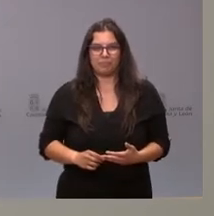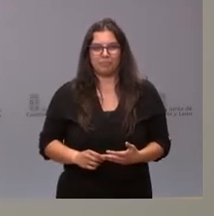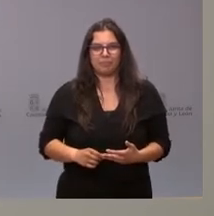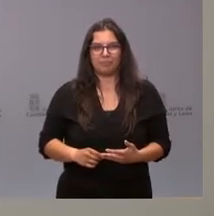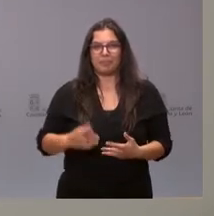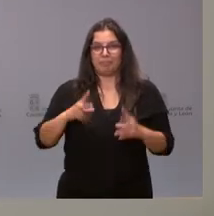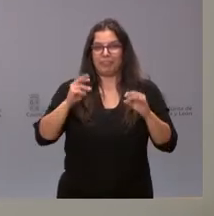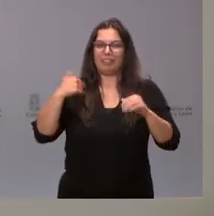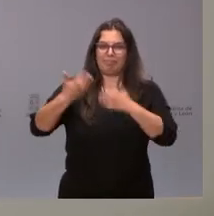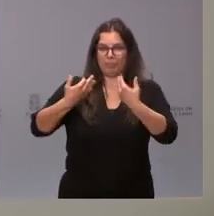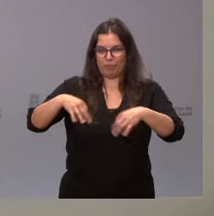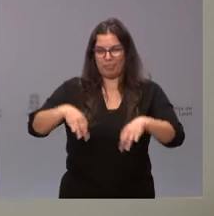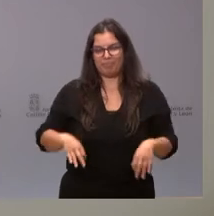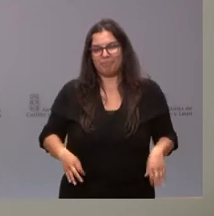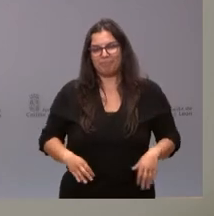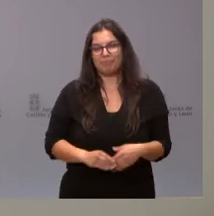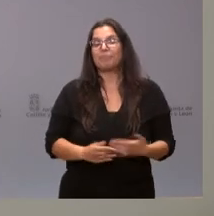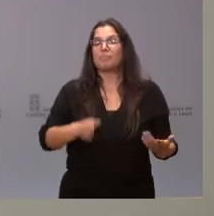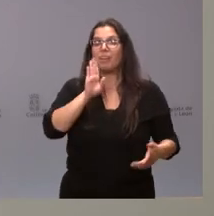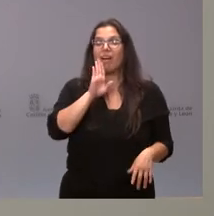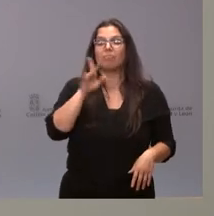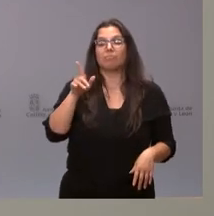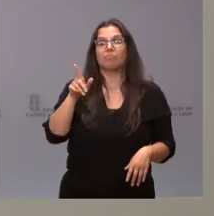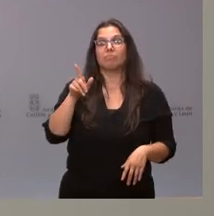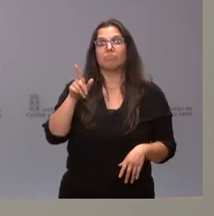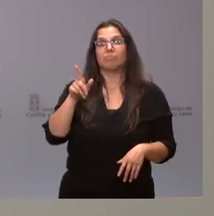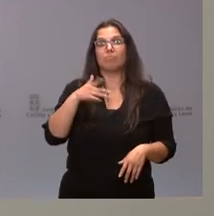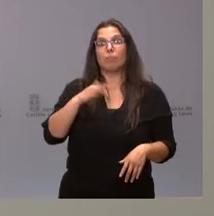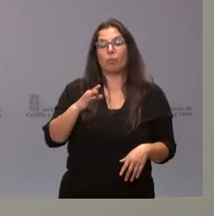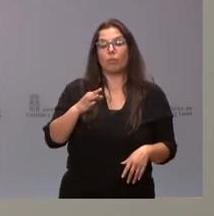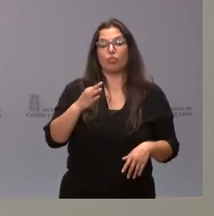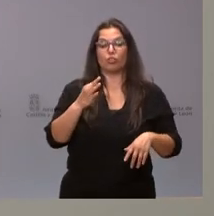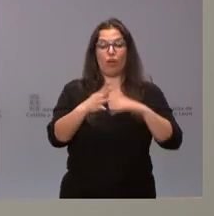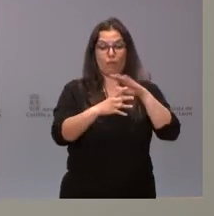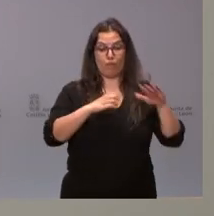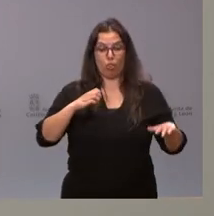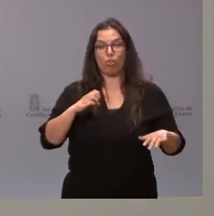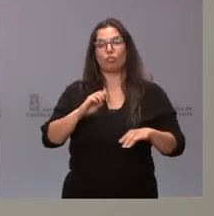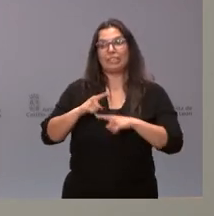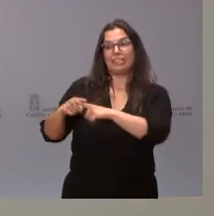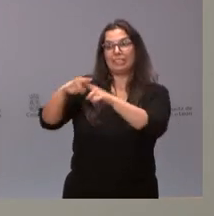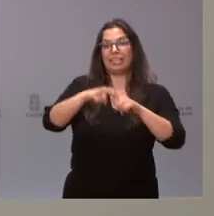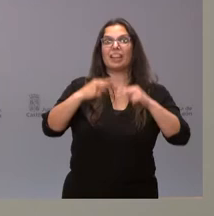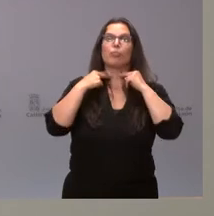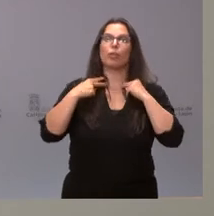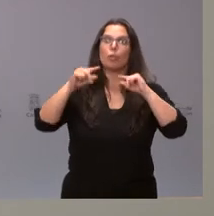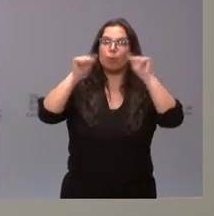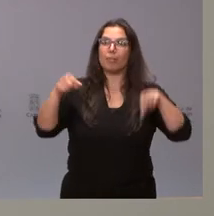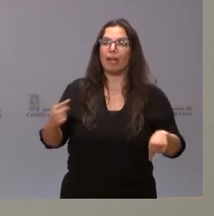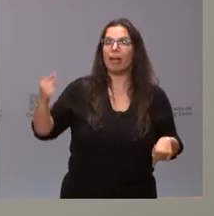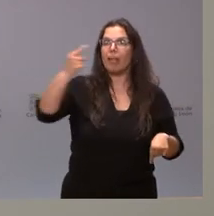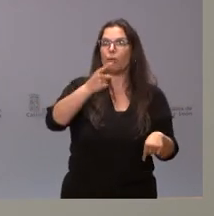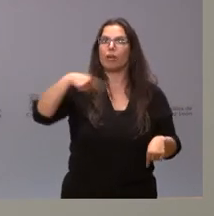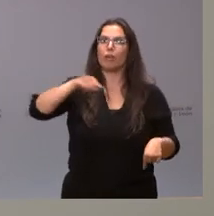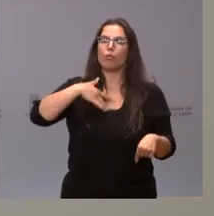Como les decía, lo que nos va a permitir es allegar estos fondos a las diputaciones provinciales para hacer efectivo las